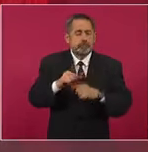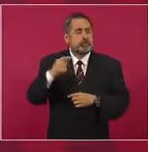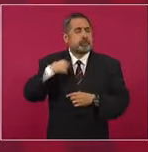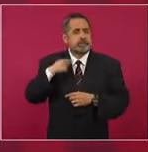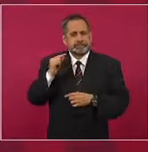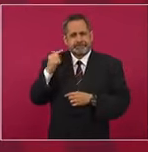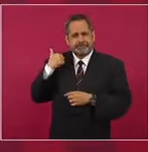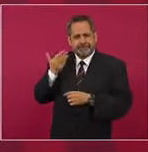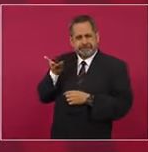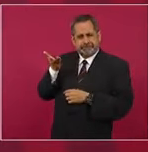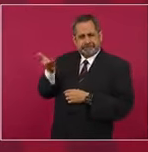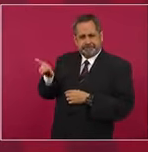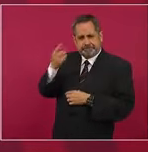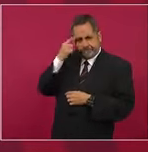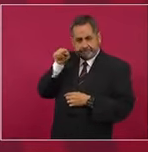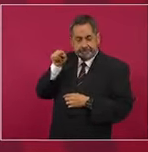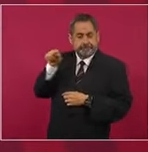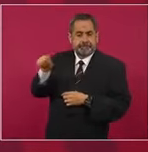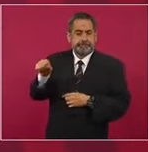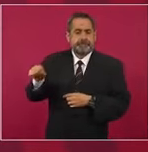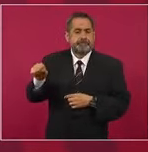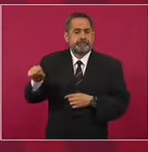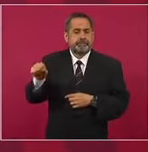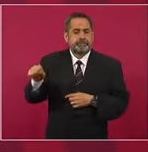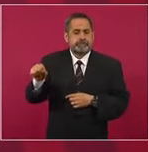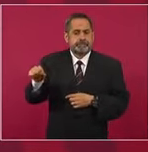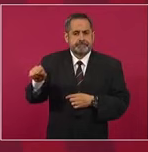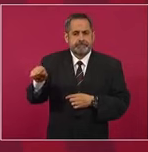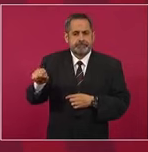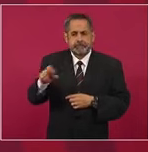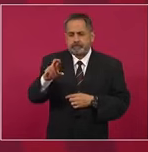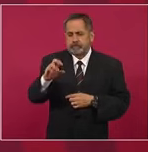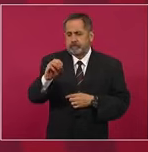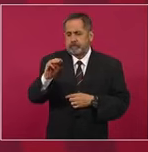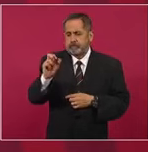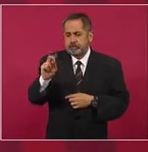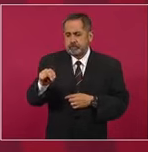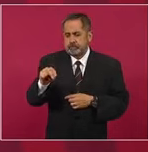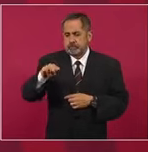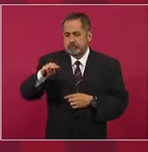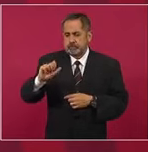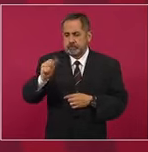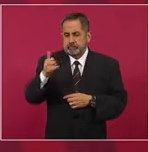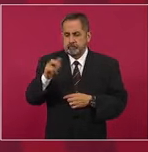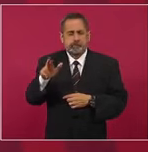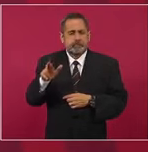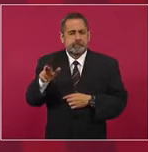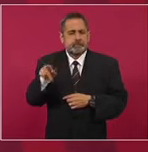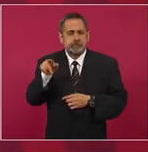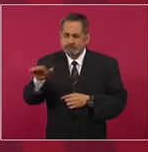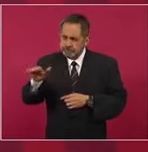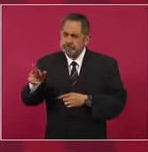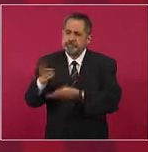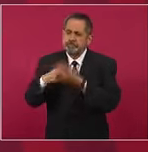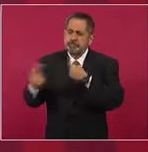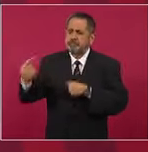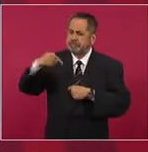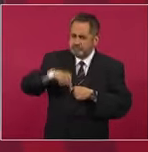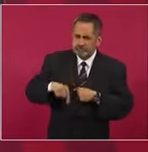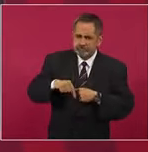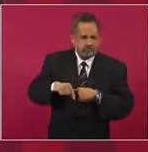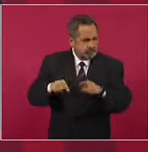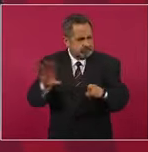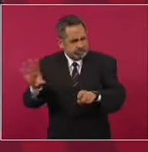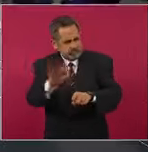pedir a Román Meyer que venga un día, no sé si te